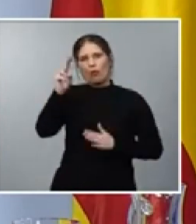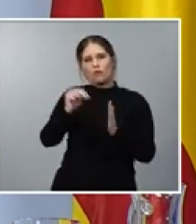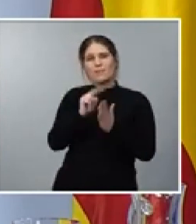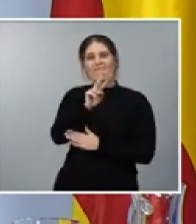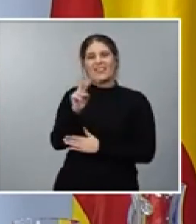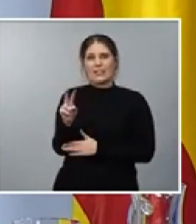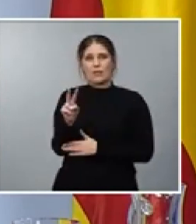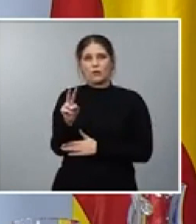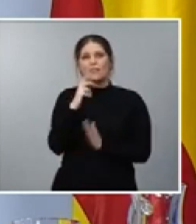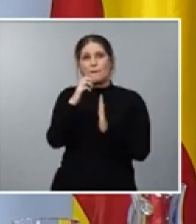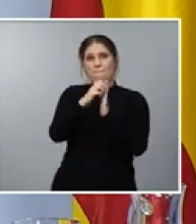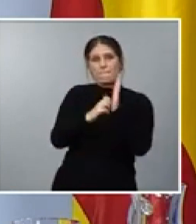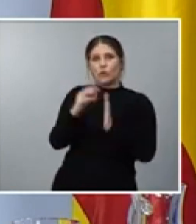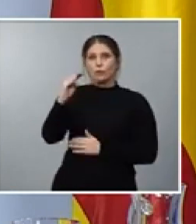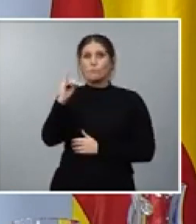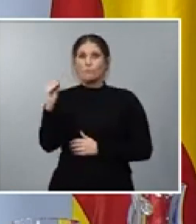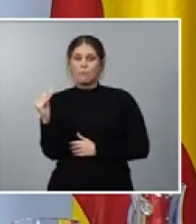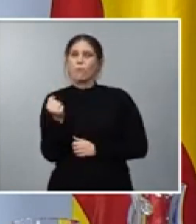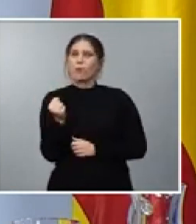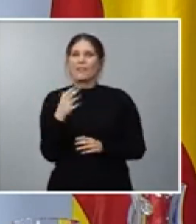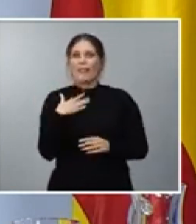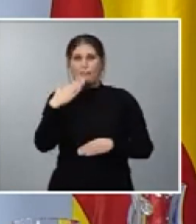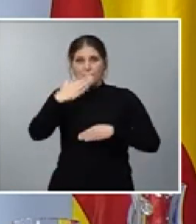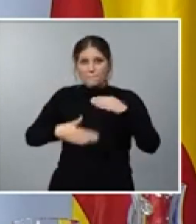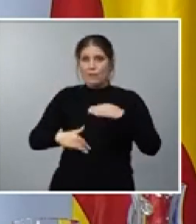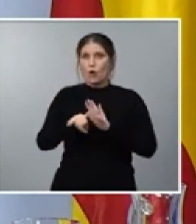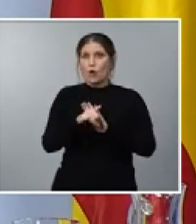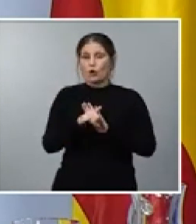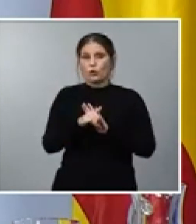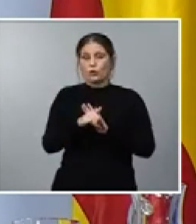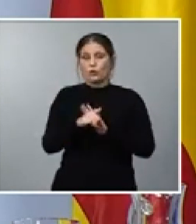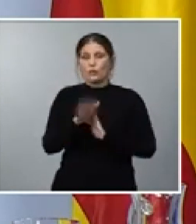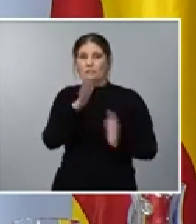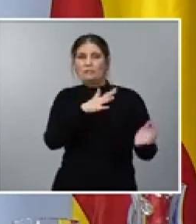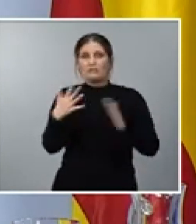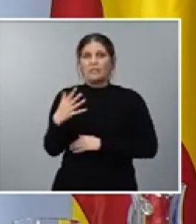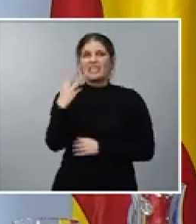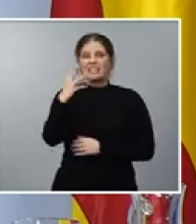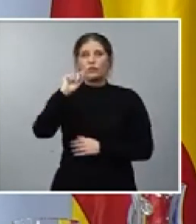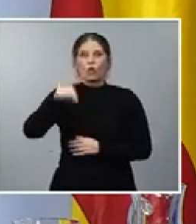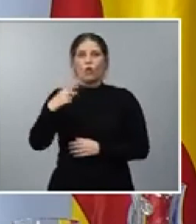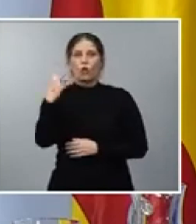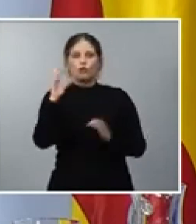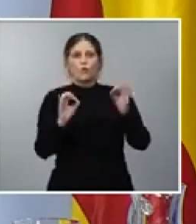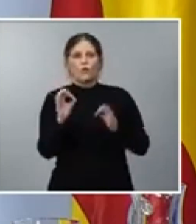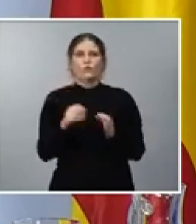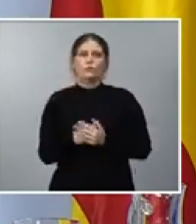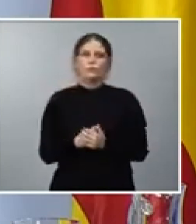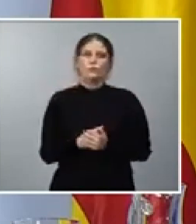inferior al PIB potencial a medio plazo que situamos en torno al 3,2%.